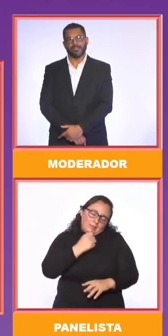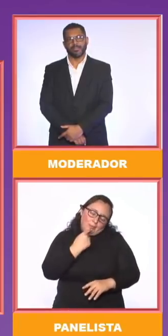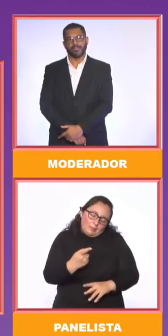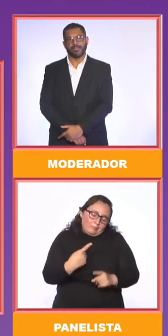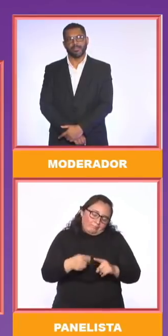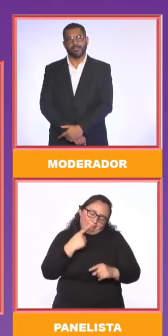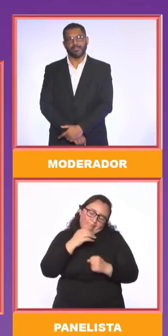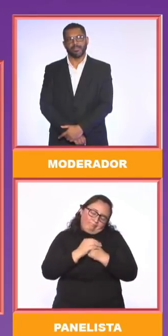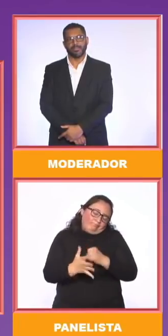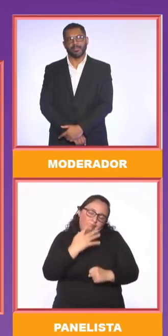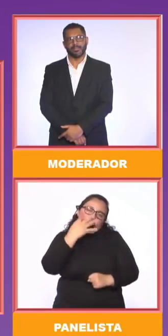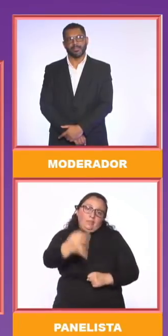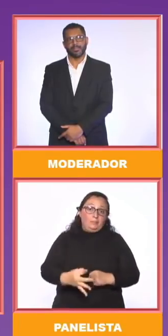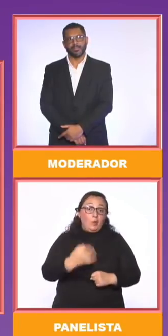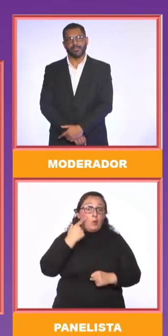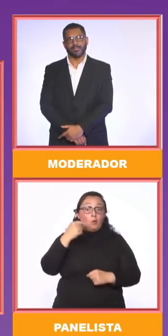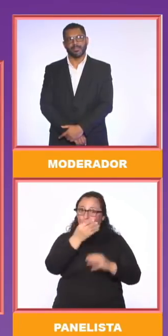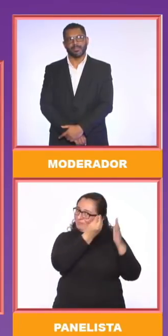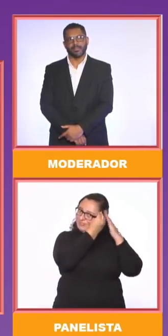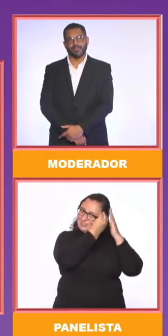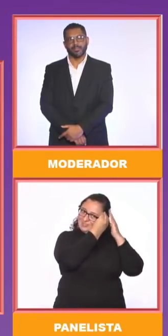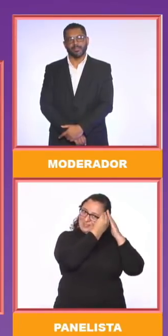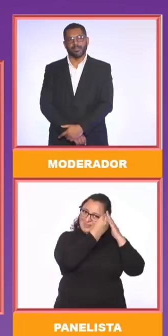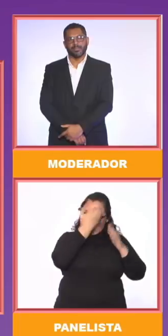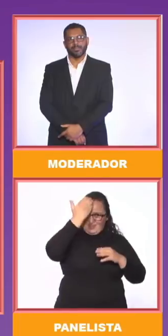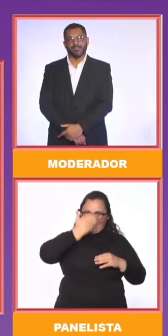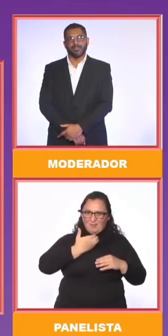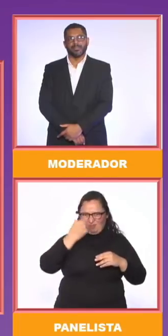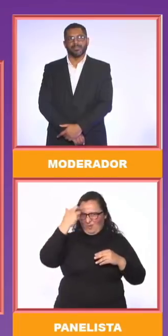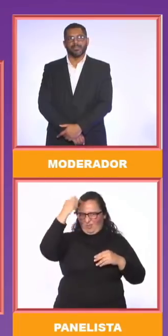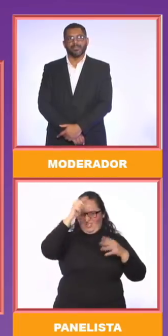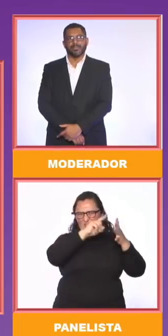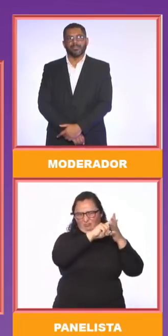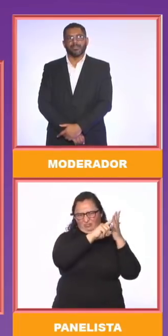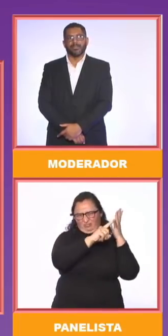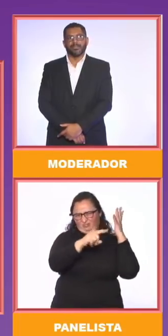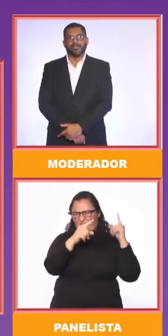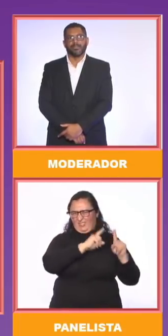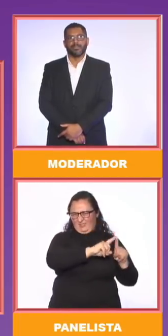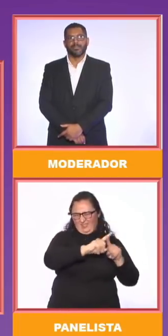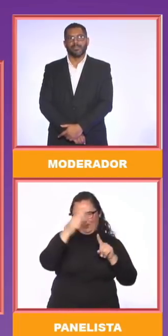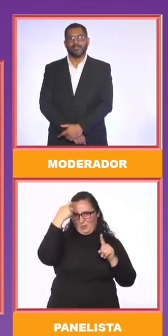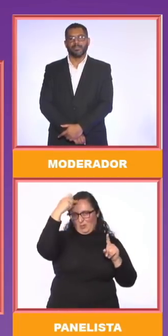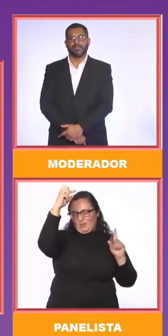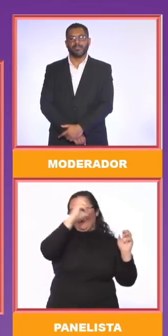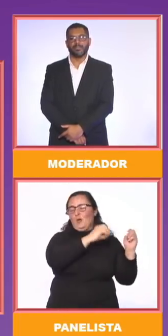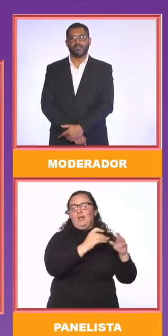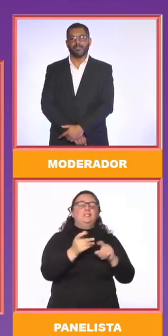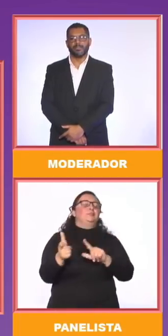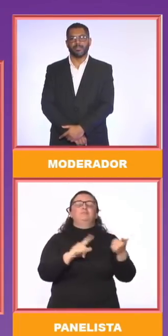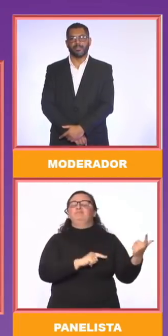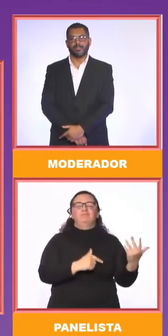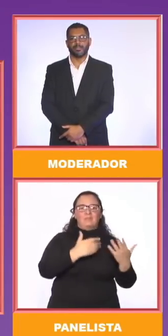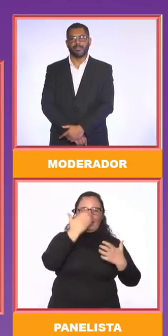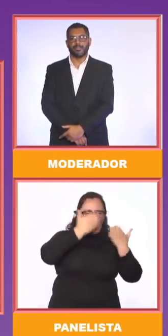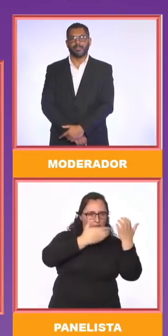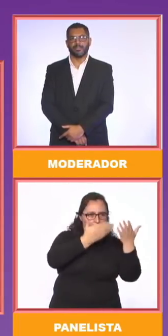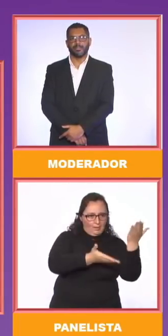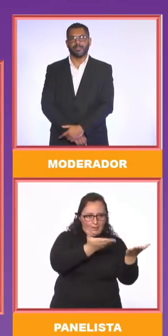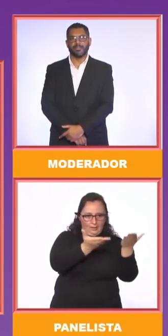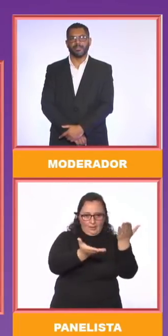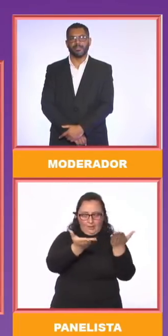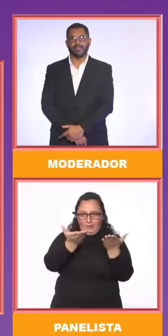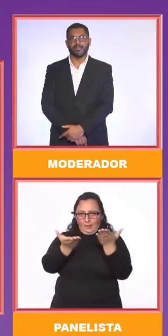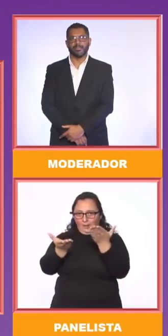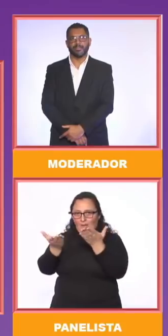Es decir, la sociedad puso al que peor lee a enseñar a leer. Eso es muy grave. O sea, el